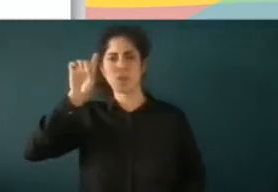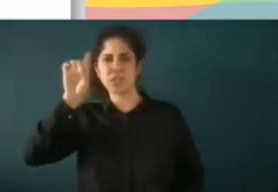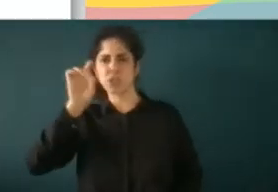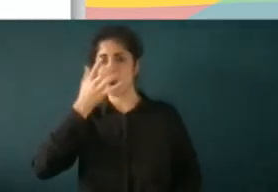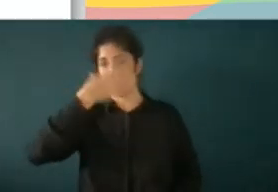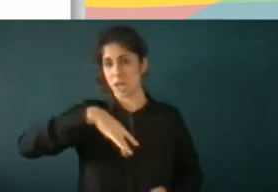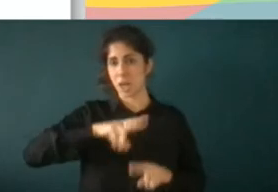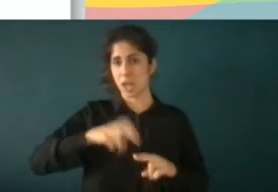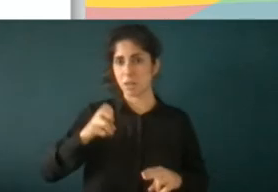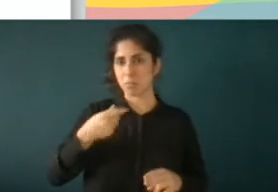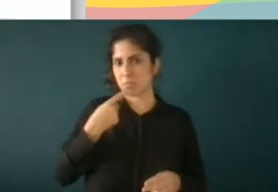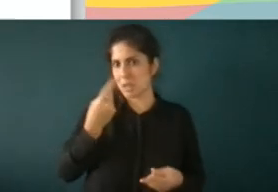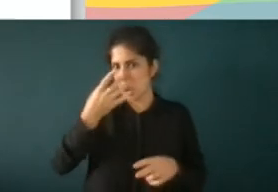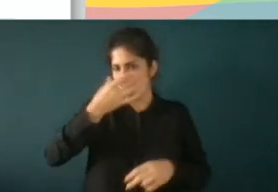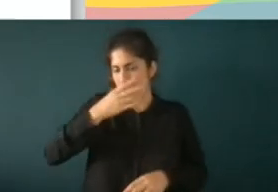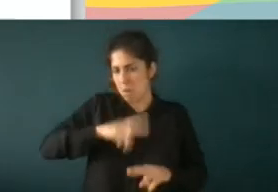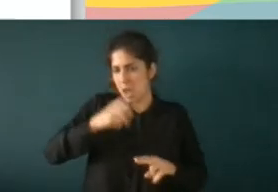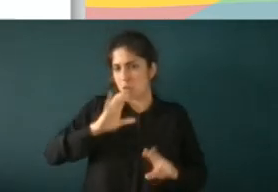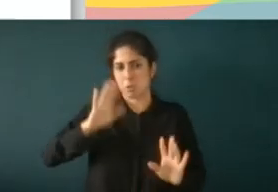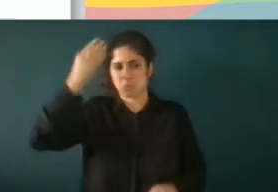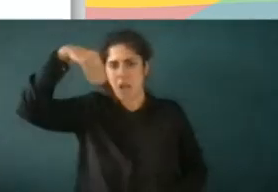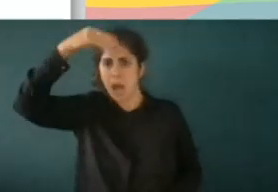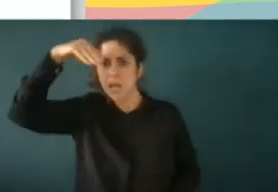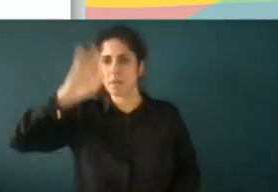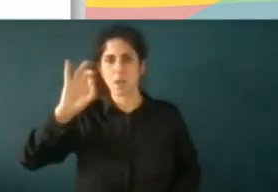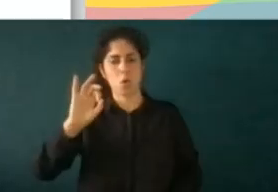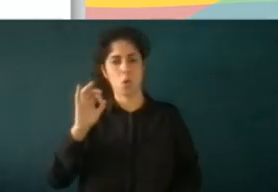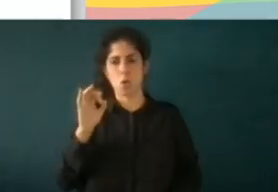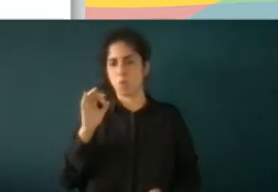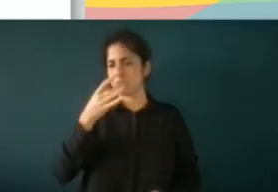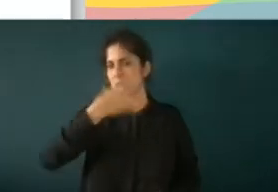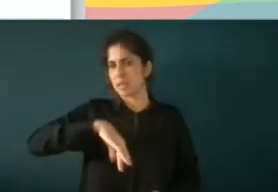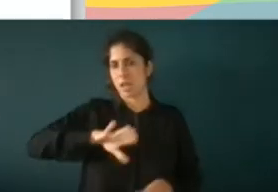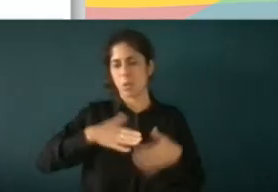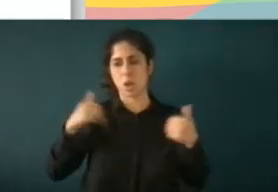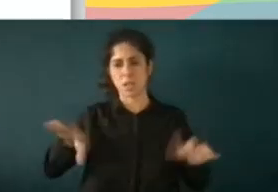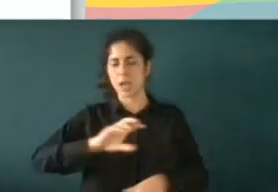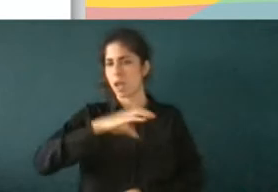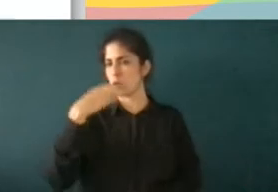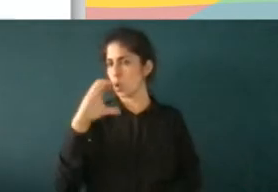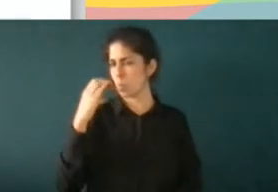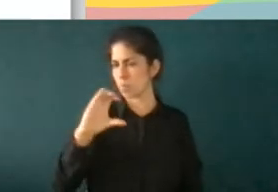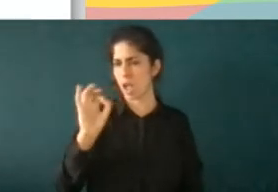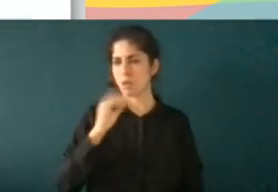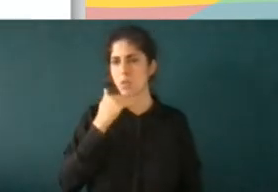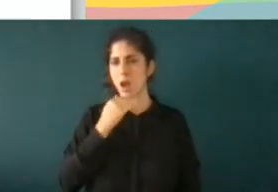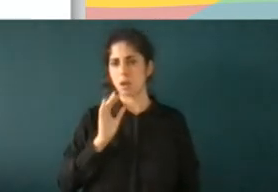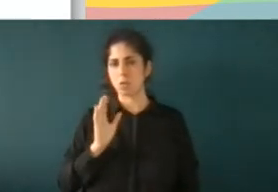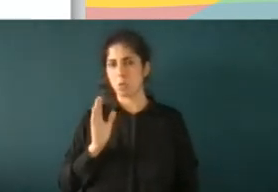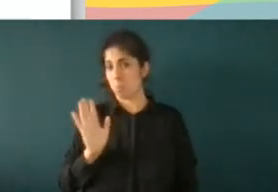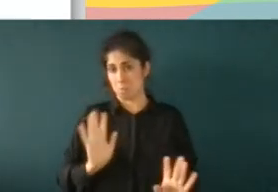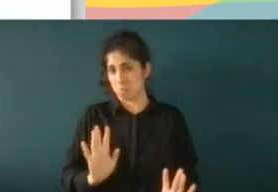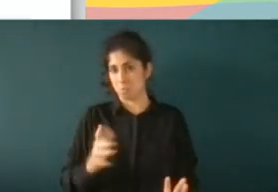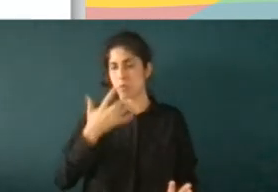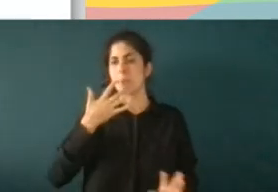digo negro pero podría ser árabe o lo que sea ¿no? colombiano ¿verdad que no? bueno pues por ejemplo lo de la administración